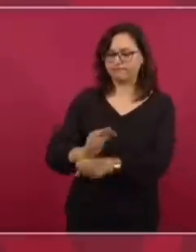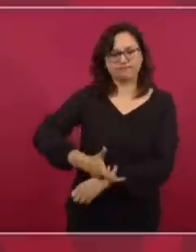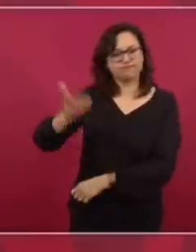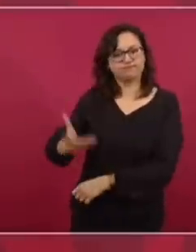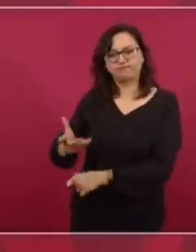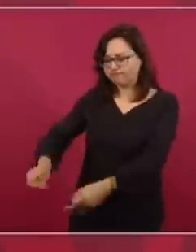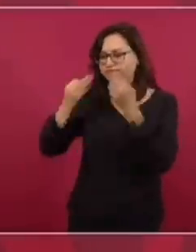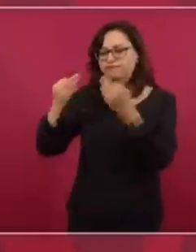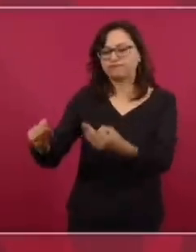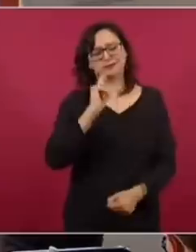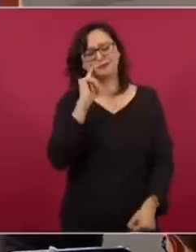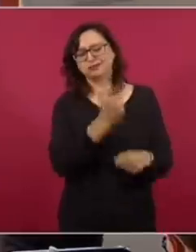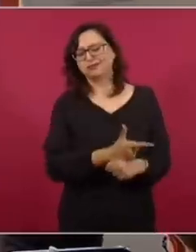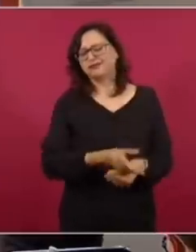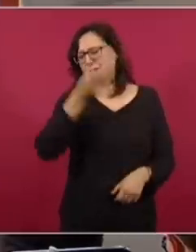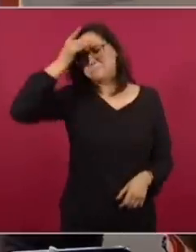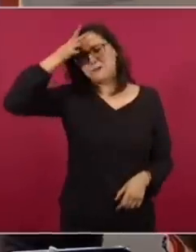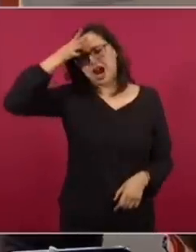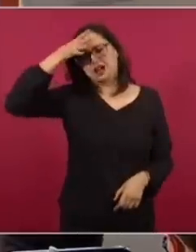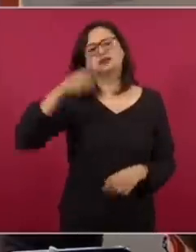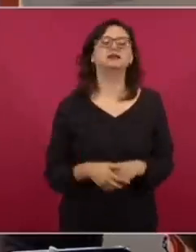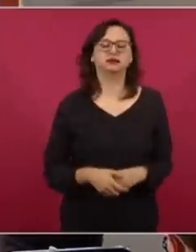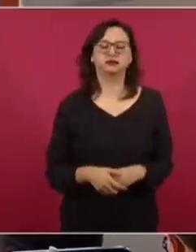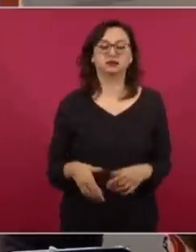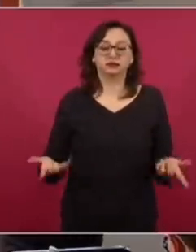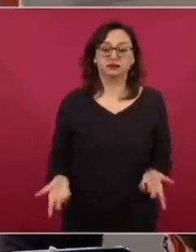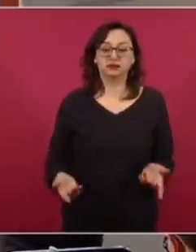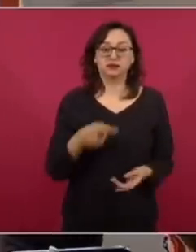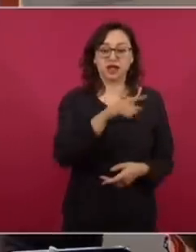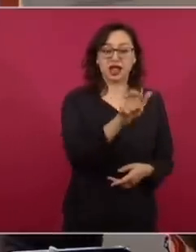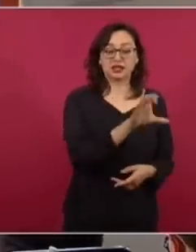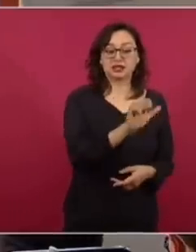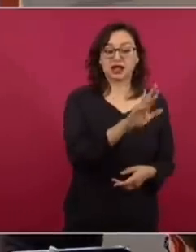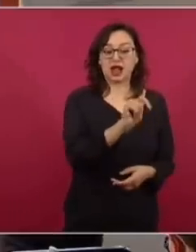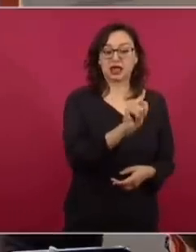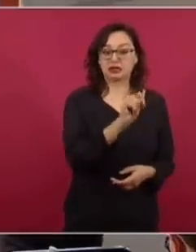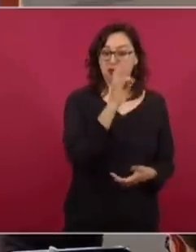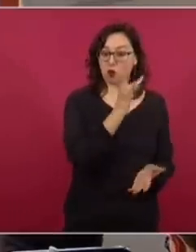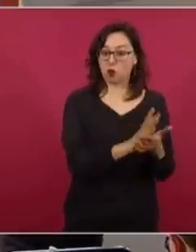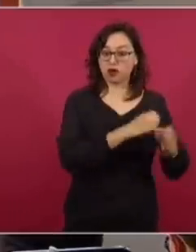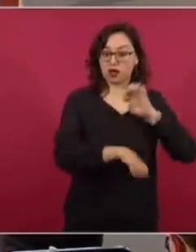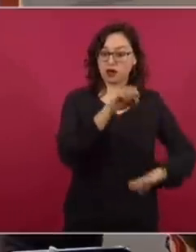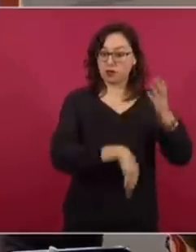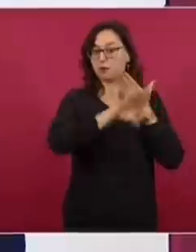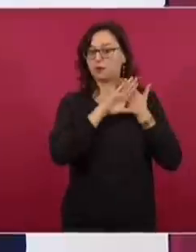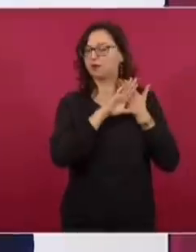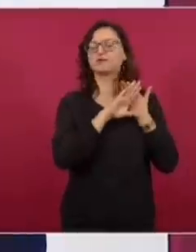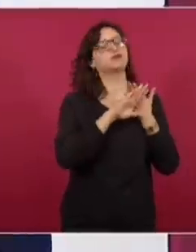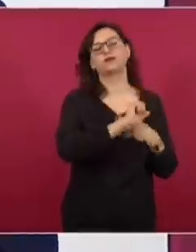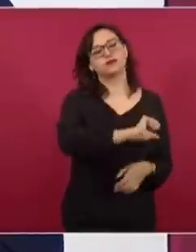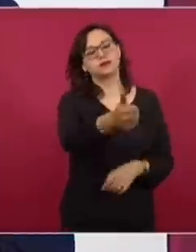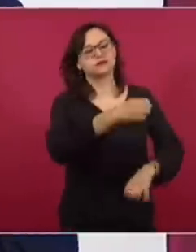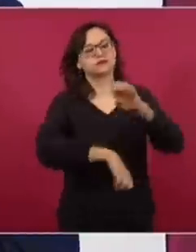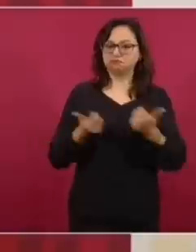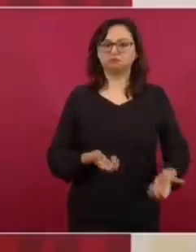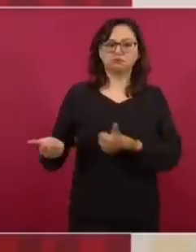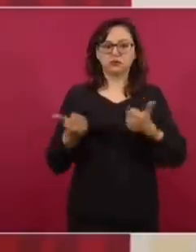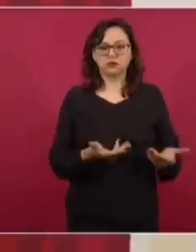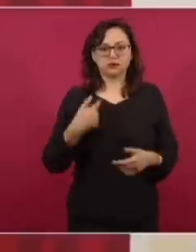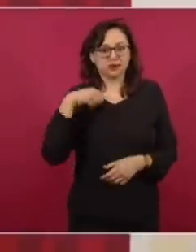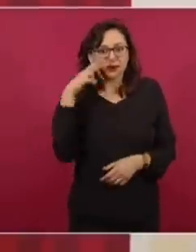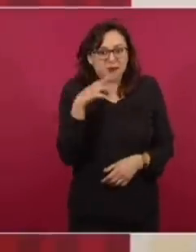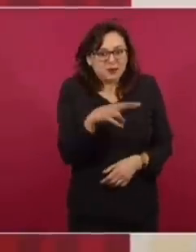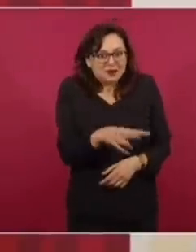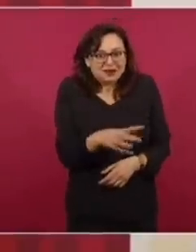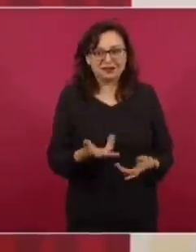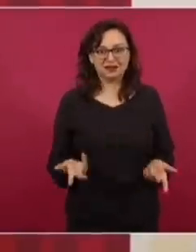Pues ya los conocemos, a estos farsantes. Pero no solo es Escaret. Es otra empresa. Calica, Vulcan. Vi las